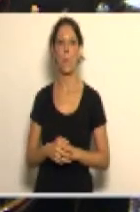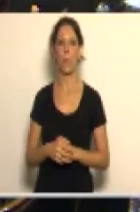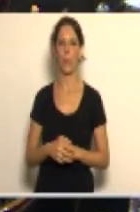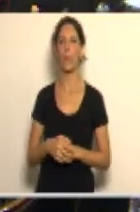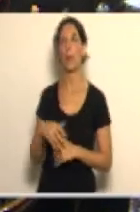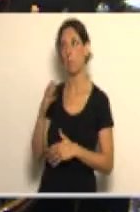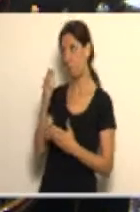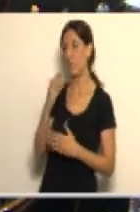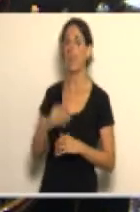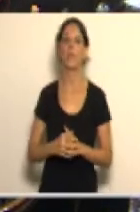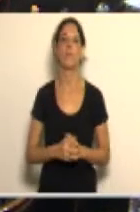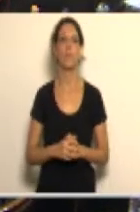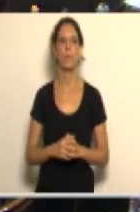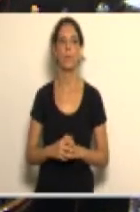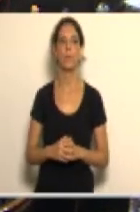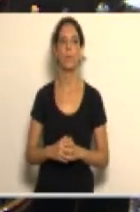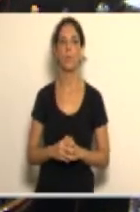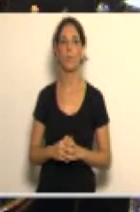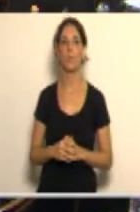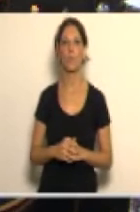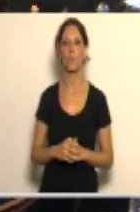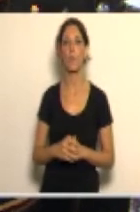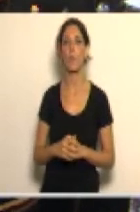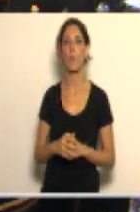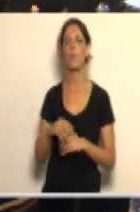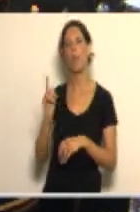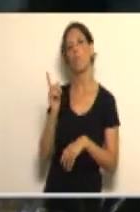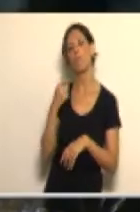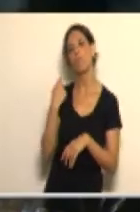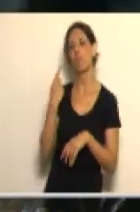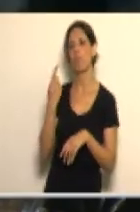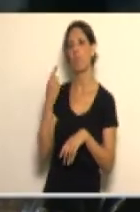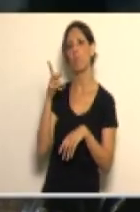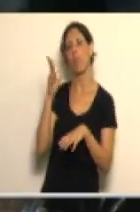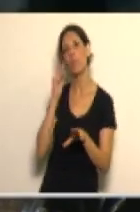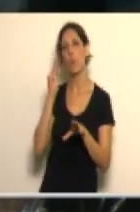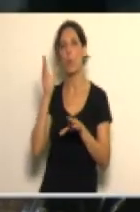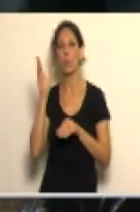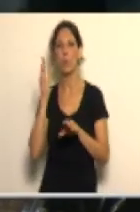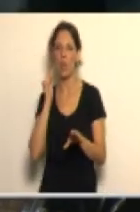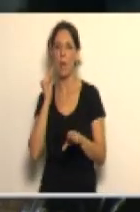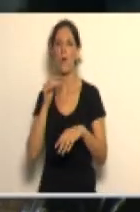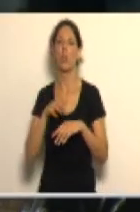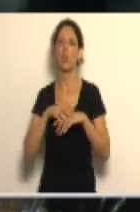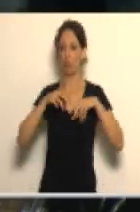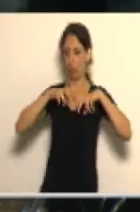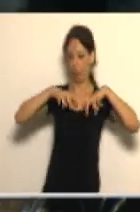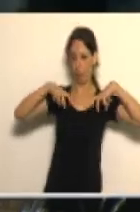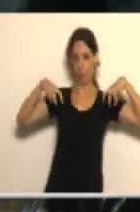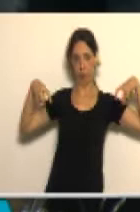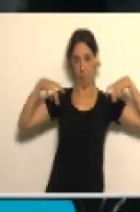Señor Presidente, los que escuchamos desde los palcos